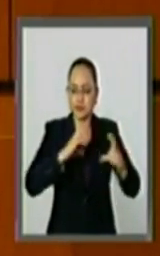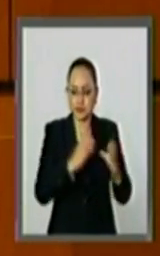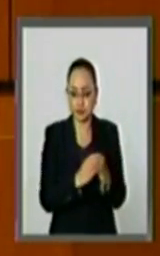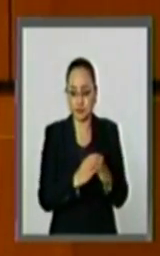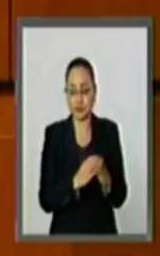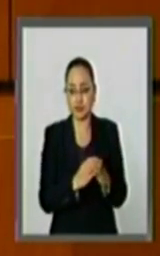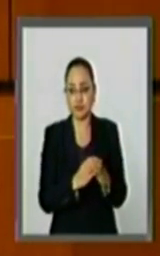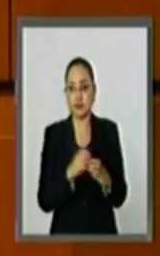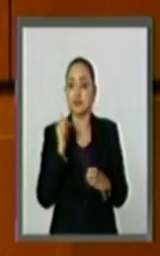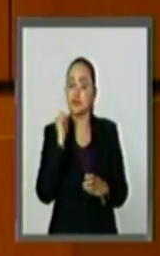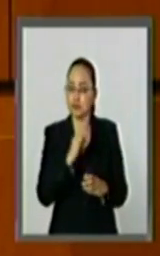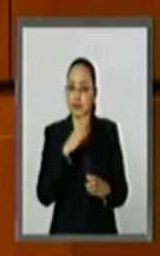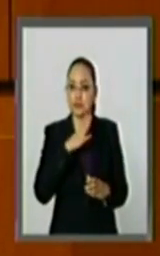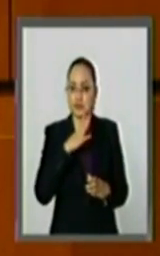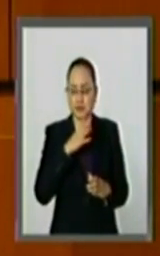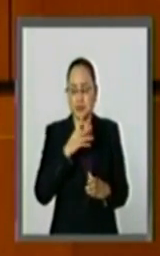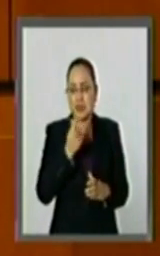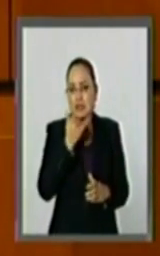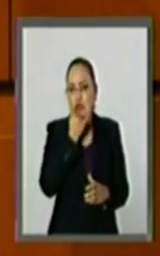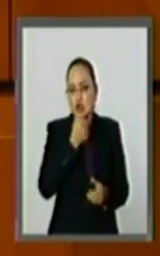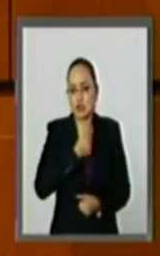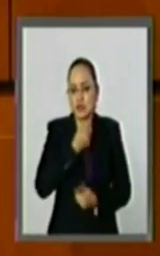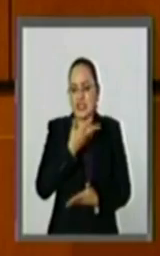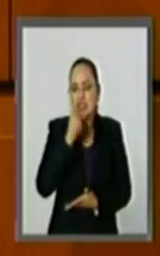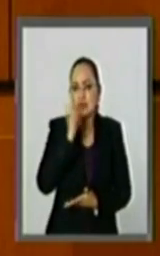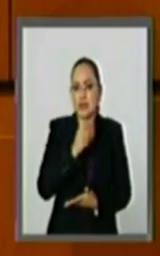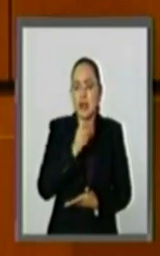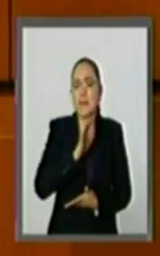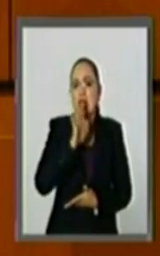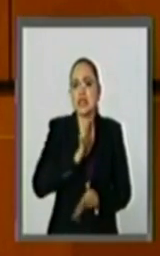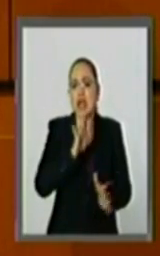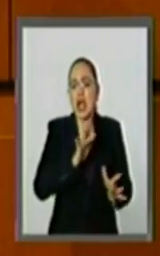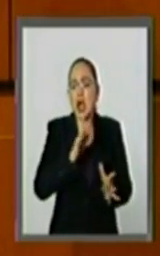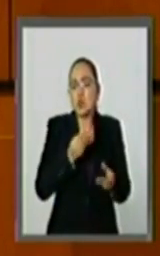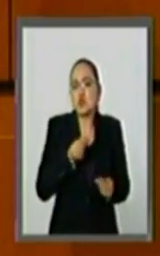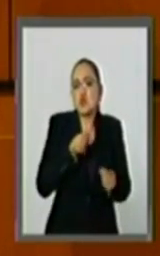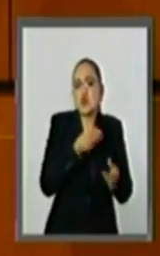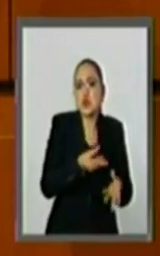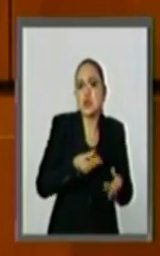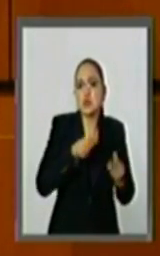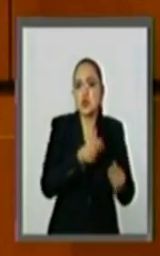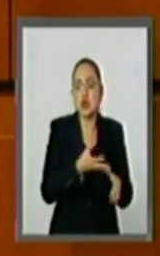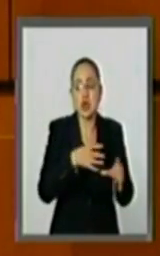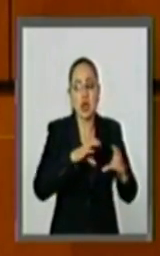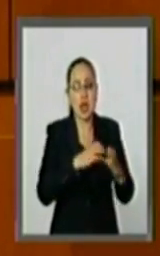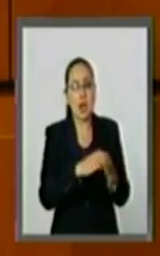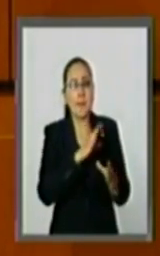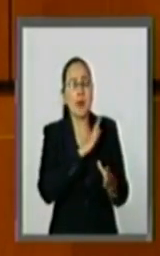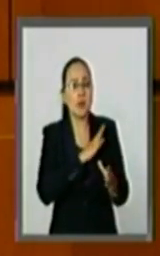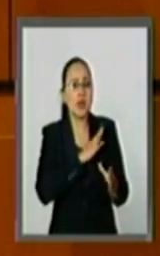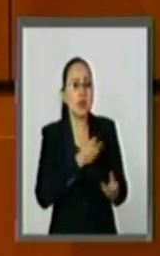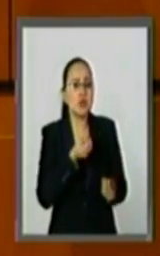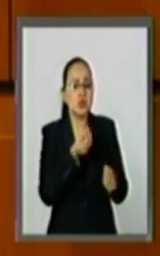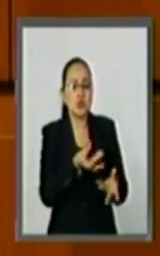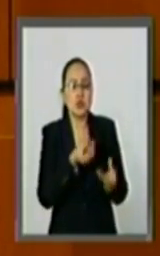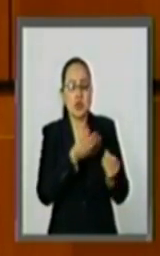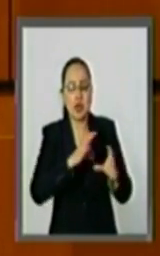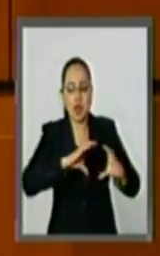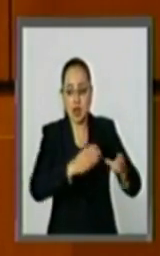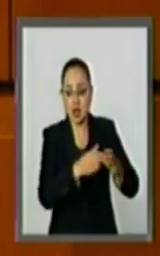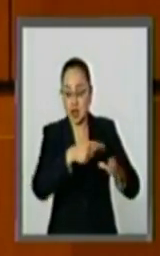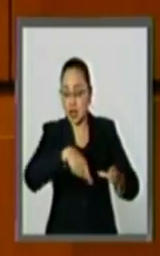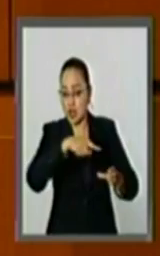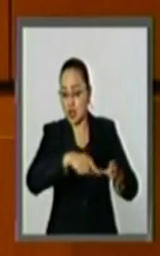Vivieron, perdón por la expresión, de la caridad prácticamente. Este grupo poblacional se